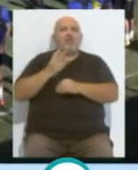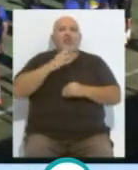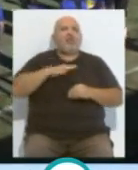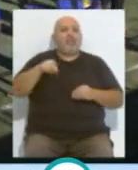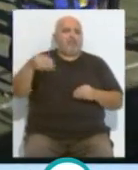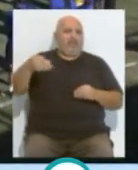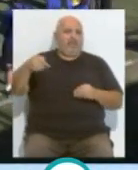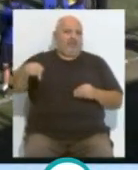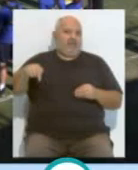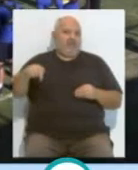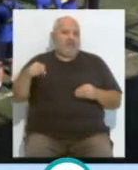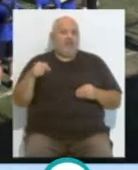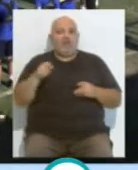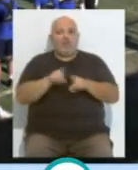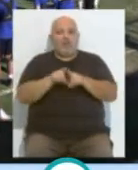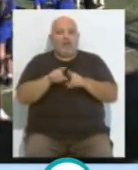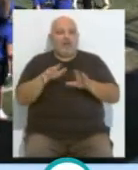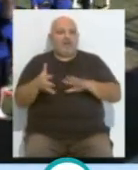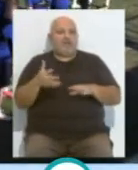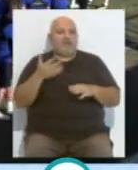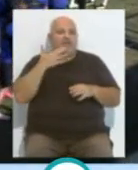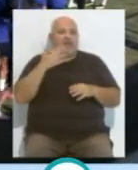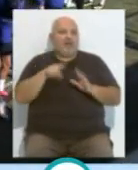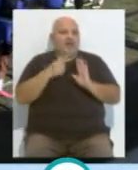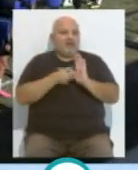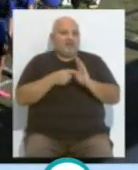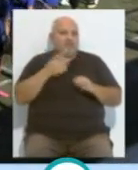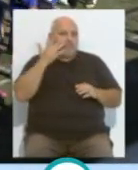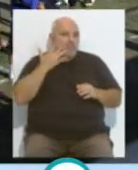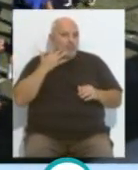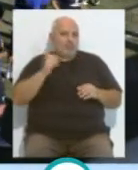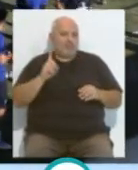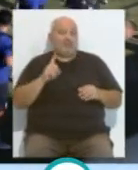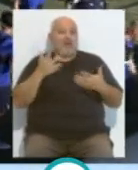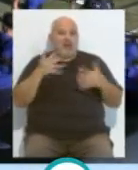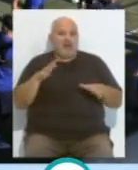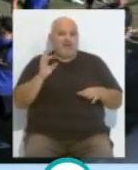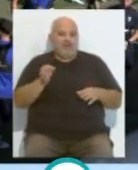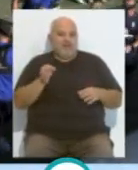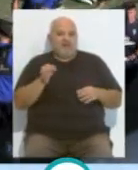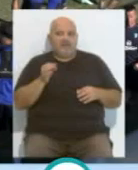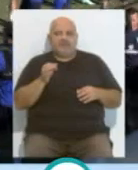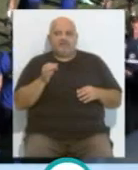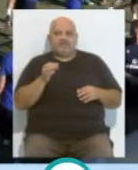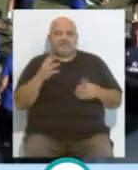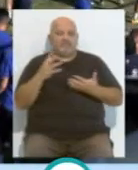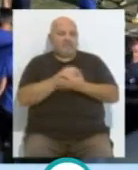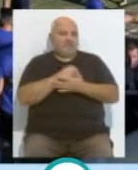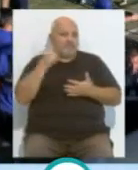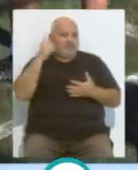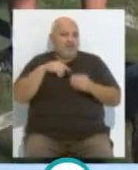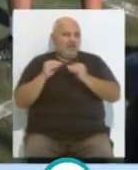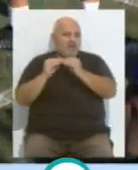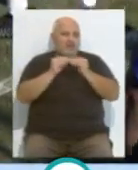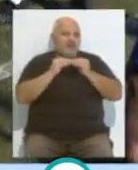vinieron y se implicaron de una manera total y absoluta, pero no son canteranos. Pues sí, verdad que creo que todo el mundo estamos